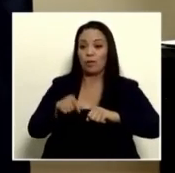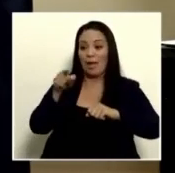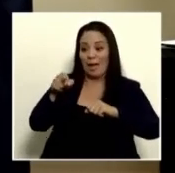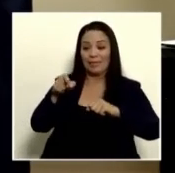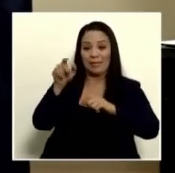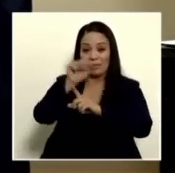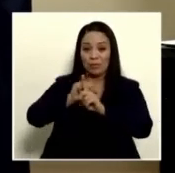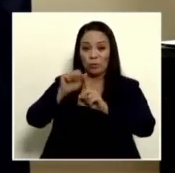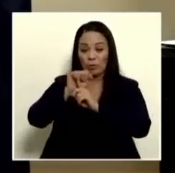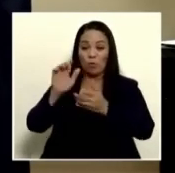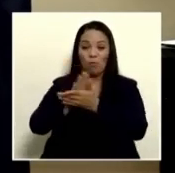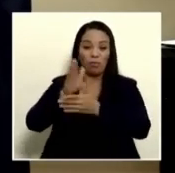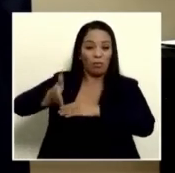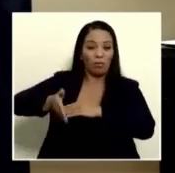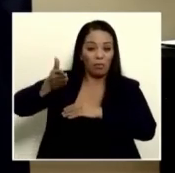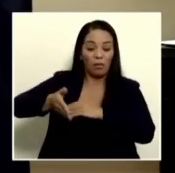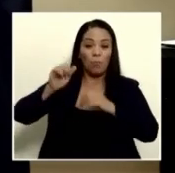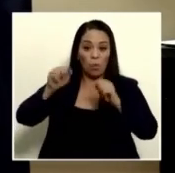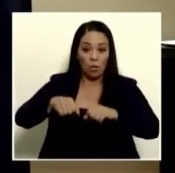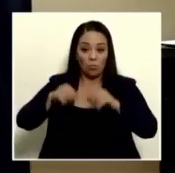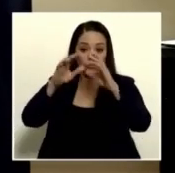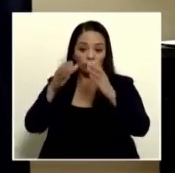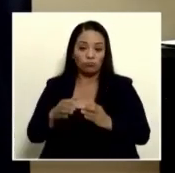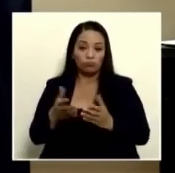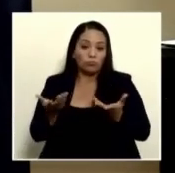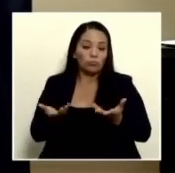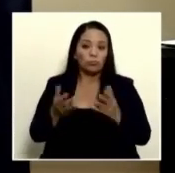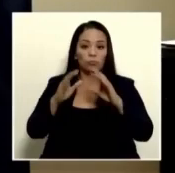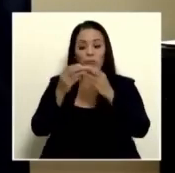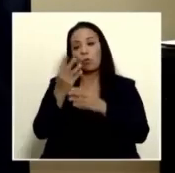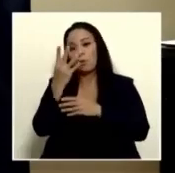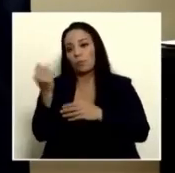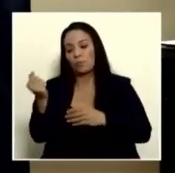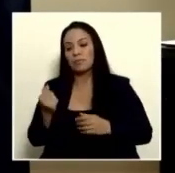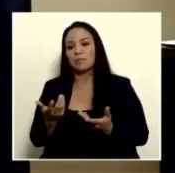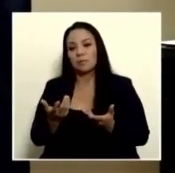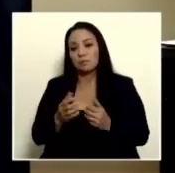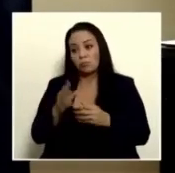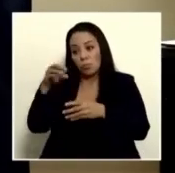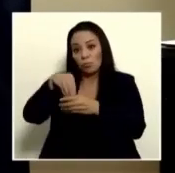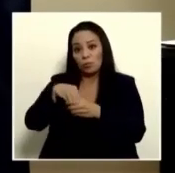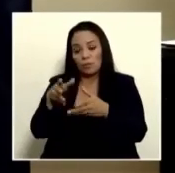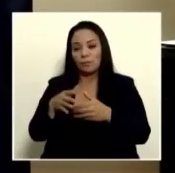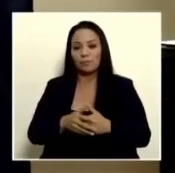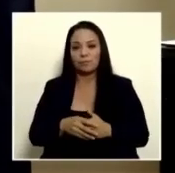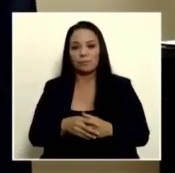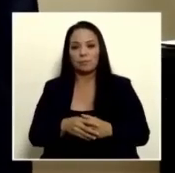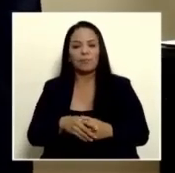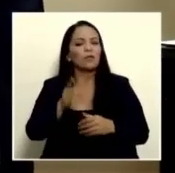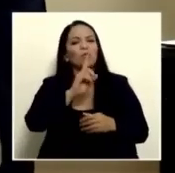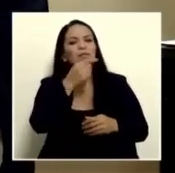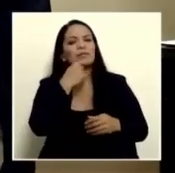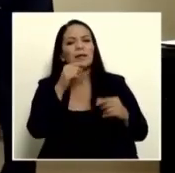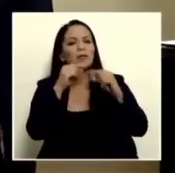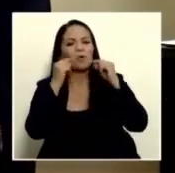cuello de botella en en en la categoría de cuatro meses que hagámoslo en dos